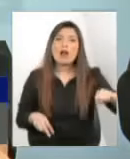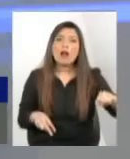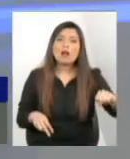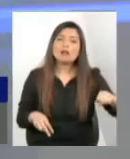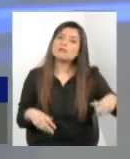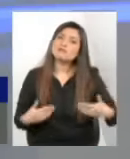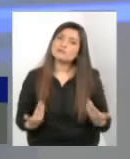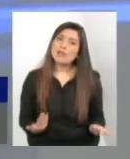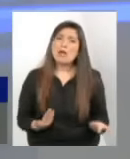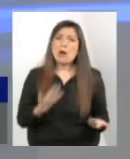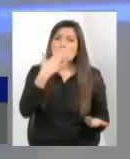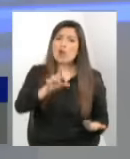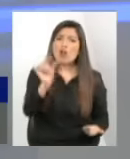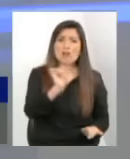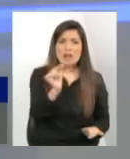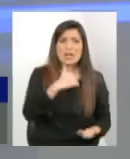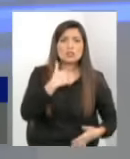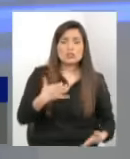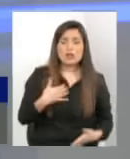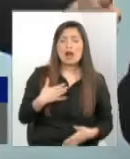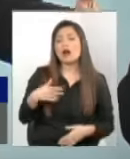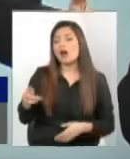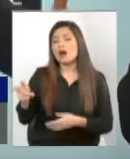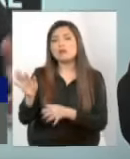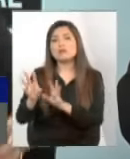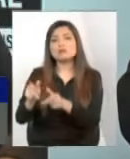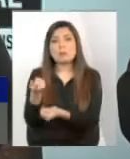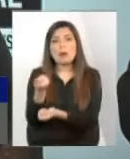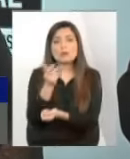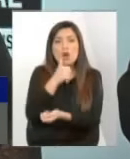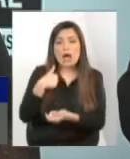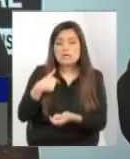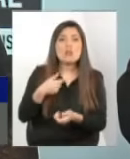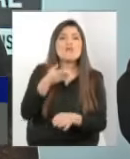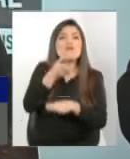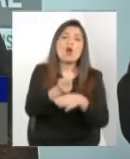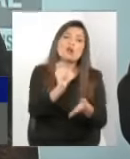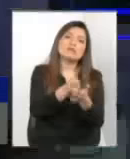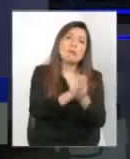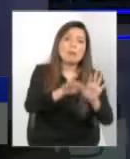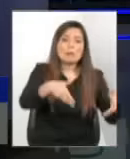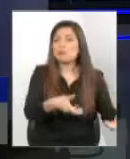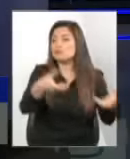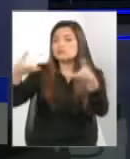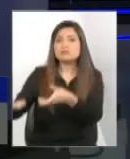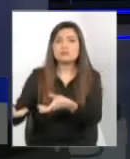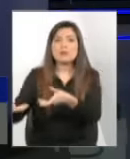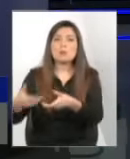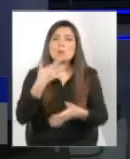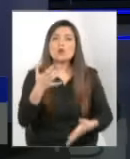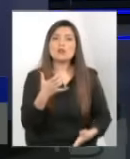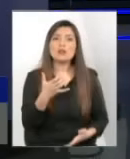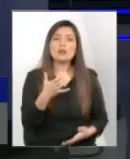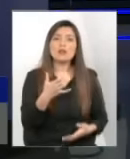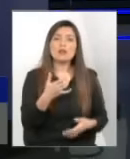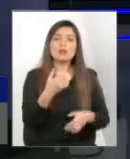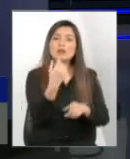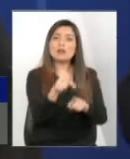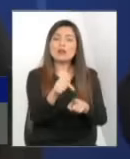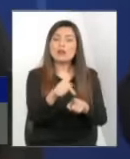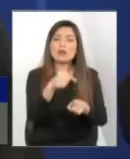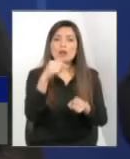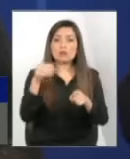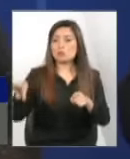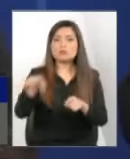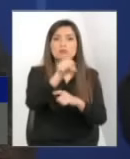barato ir y comprarle la cama, el cobertor, ampliarle la casa porque si un niño me cuesta 2 millones 200 al año? Hacer una ampliación tal vez me cueste lo